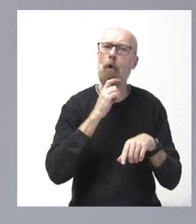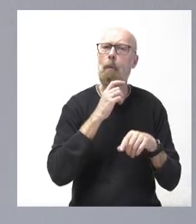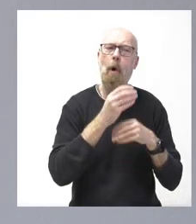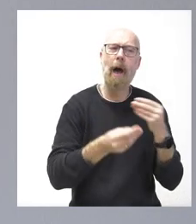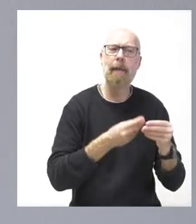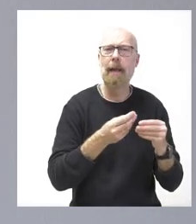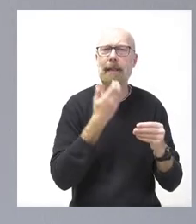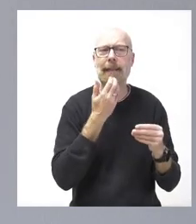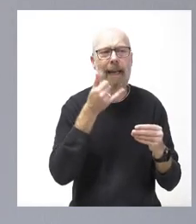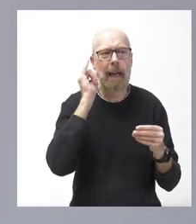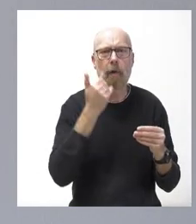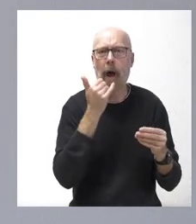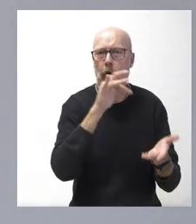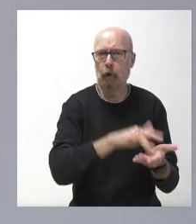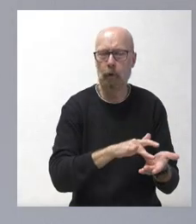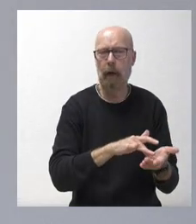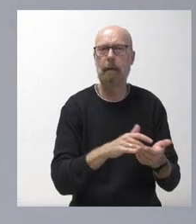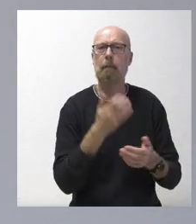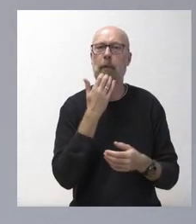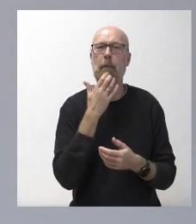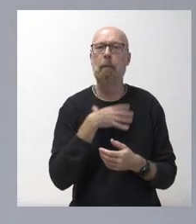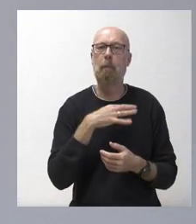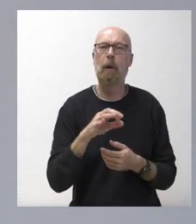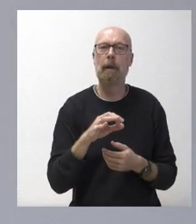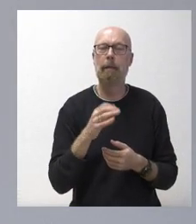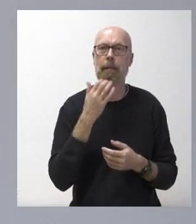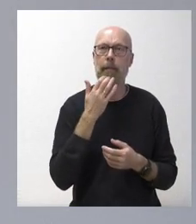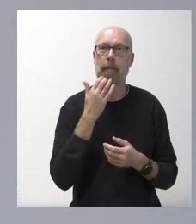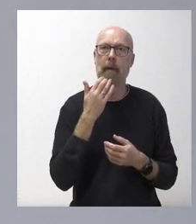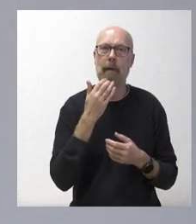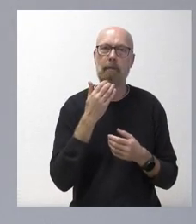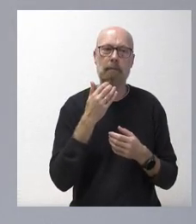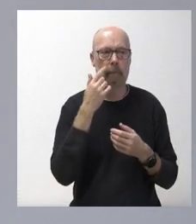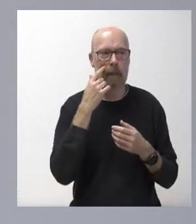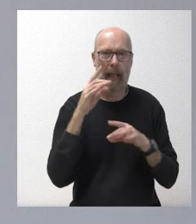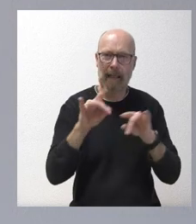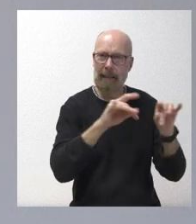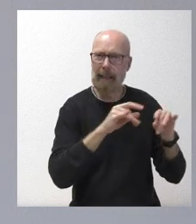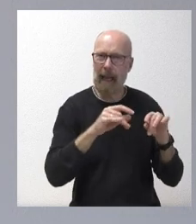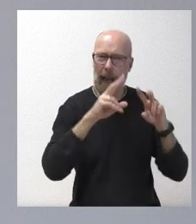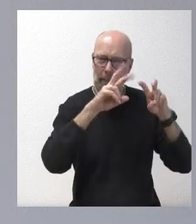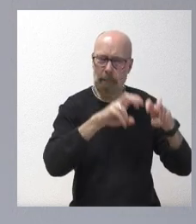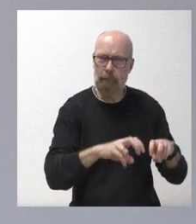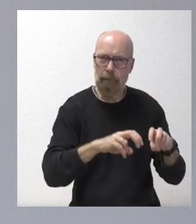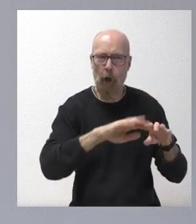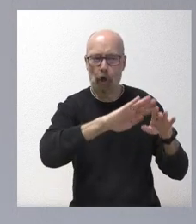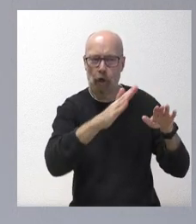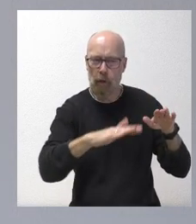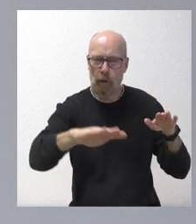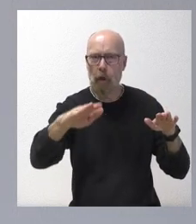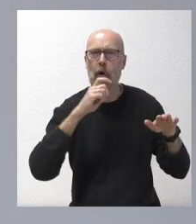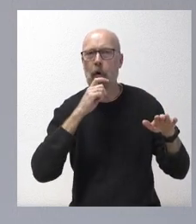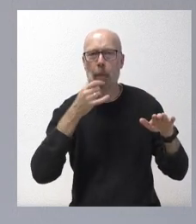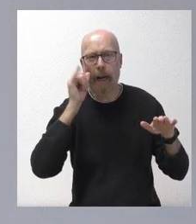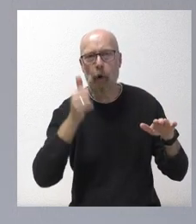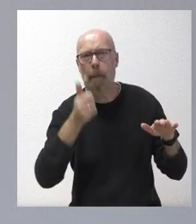estos riesgos. Identificar a través de una serie de planas y de estudios cartográficos las zonas que tienen más riesgos por su configuración orográfica